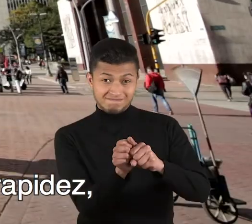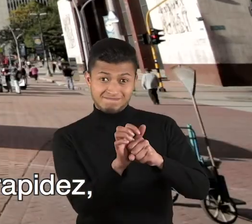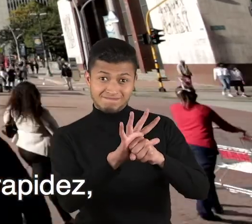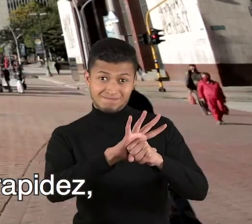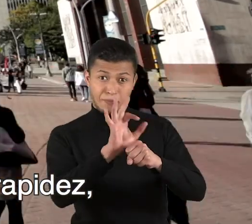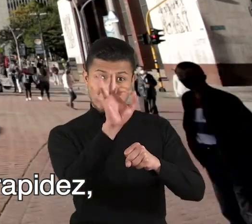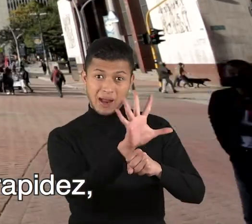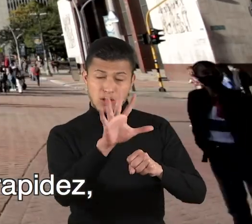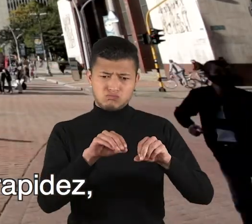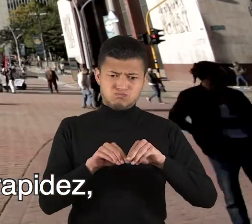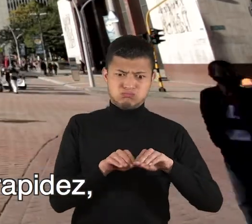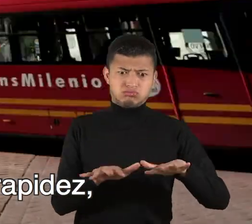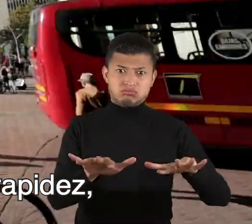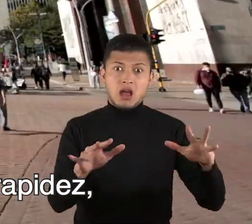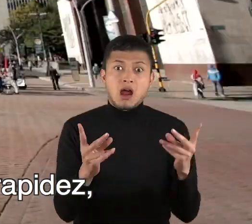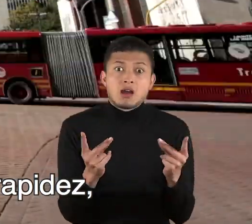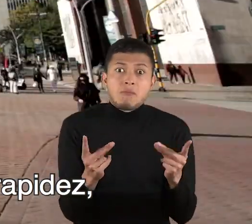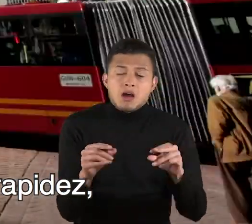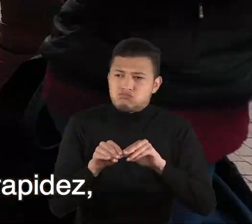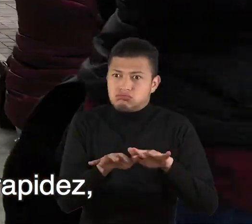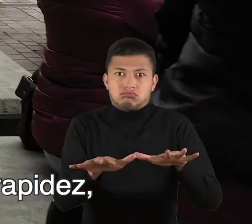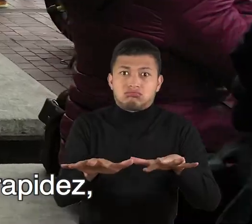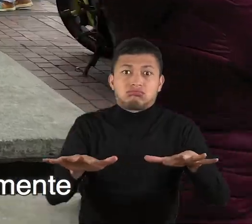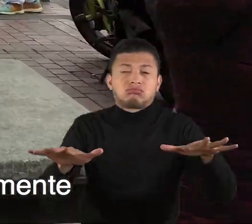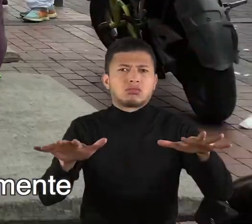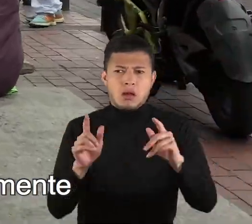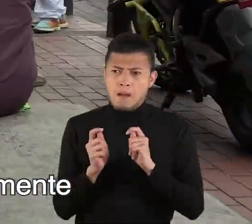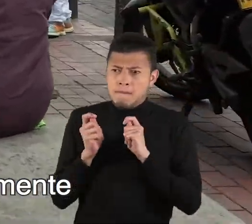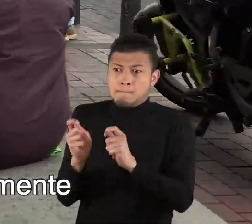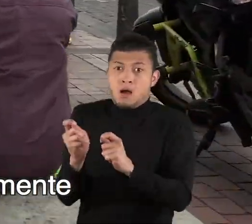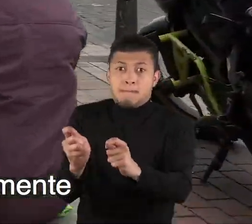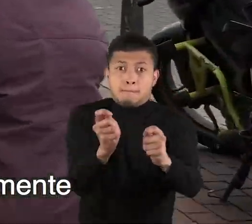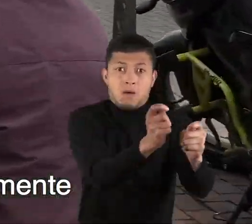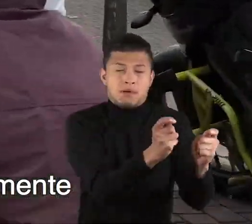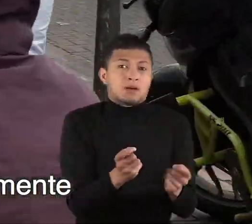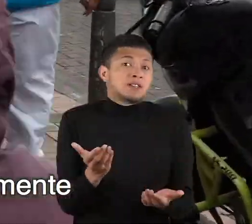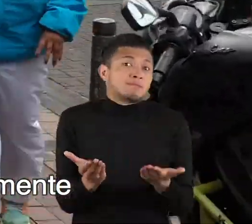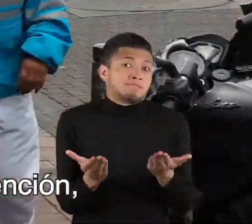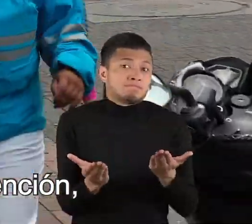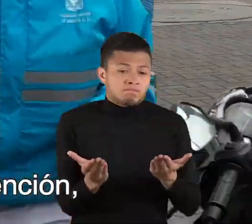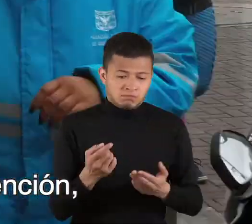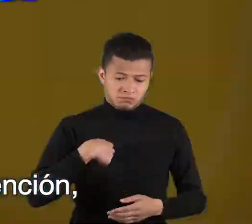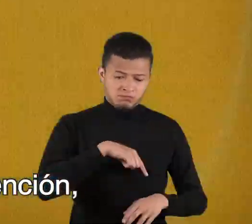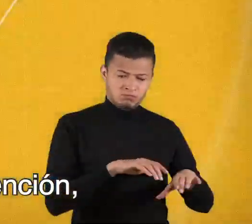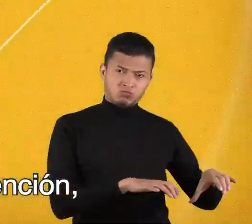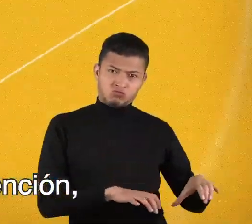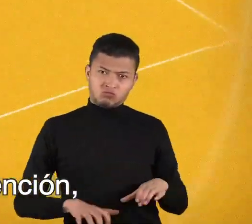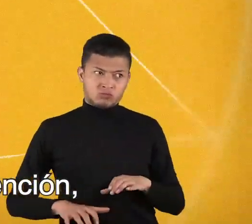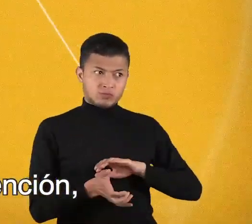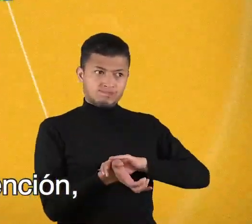El COVID-19 se transmite con notable rapidez. Su ritmo de contagio depende directamente de nuestro